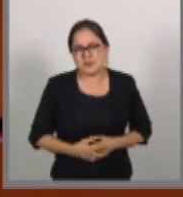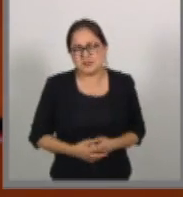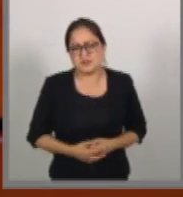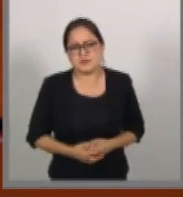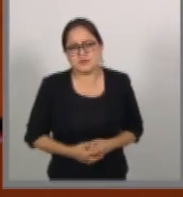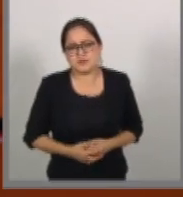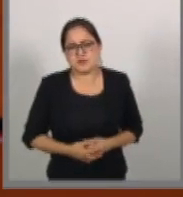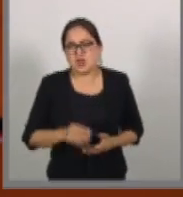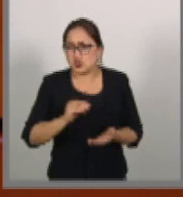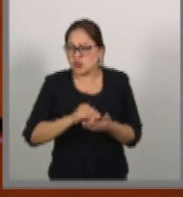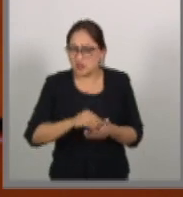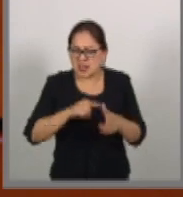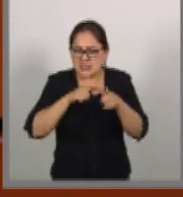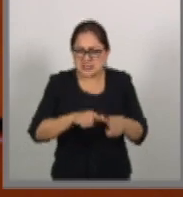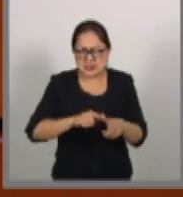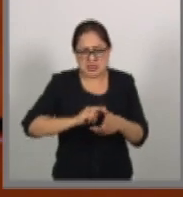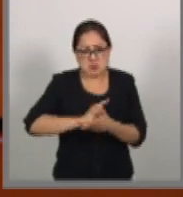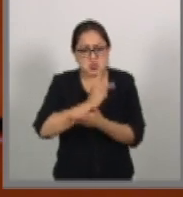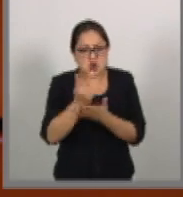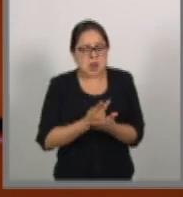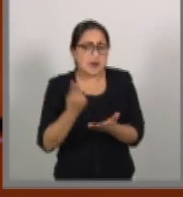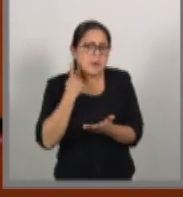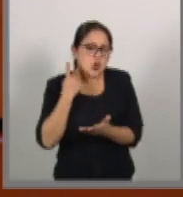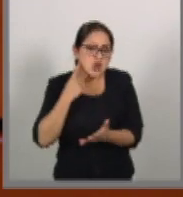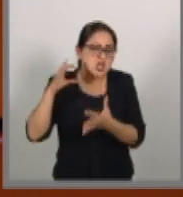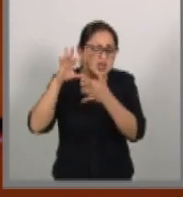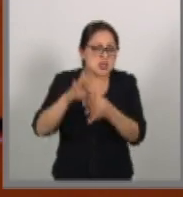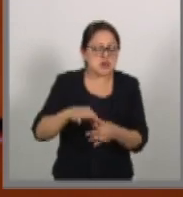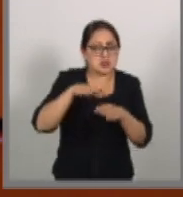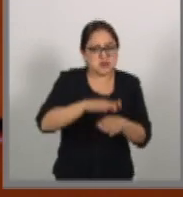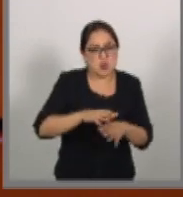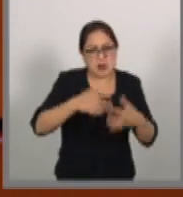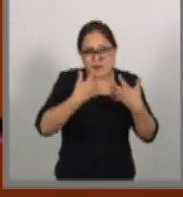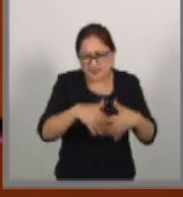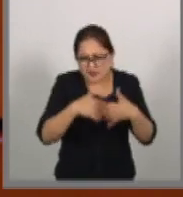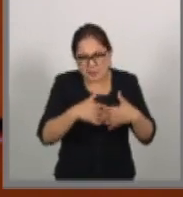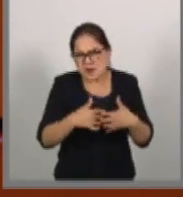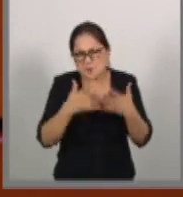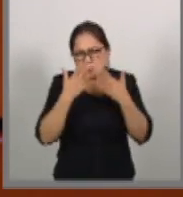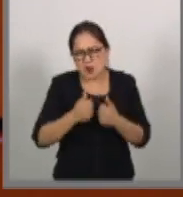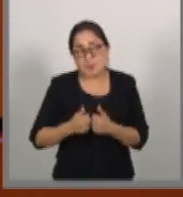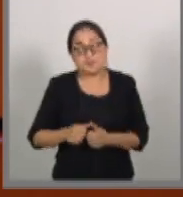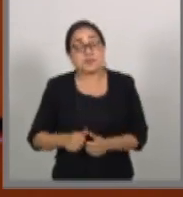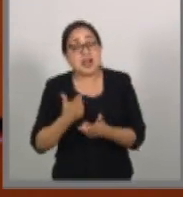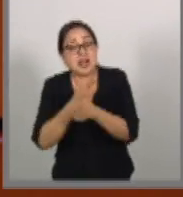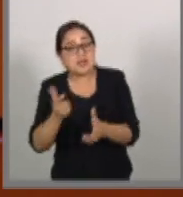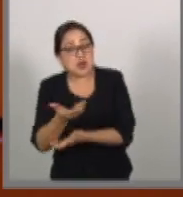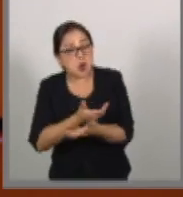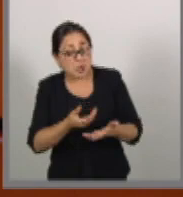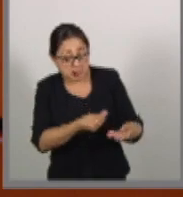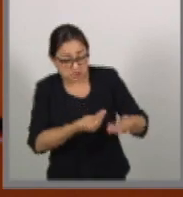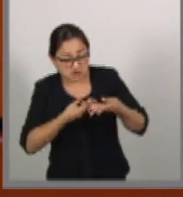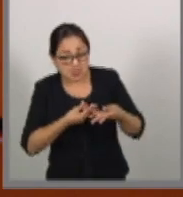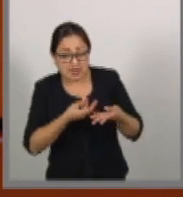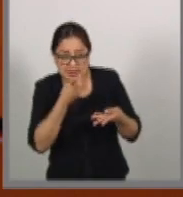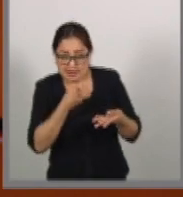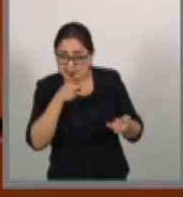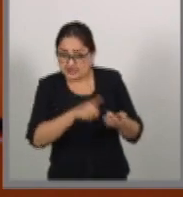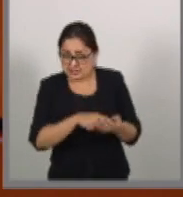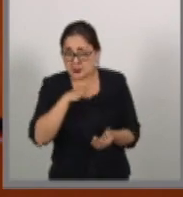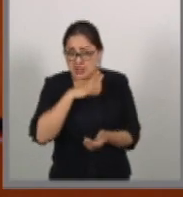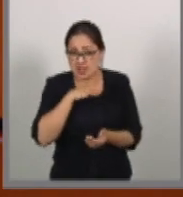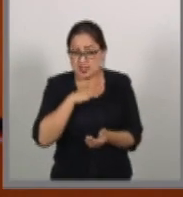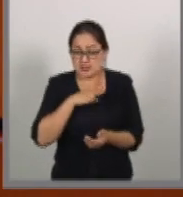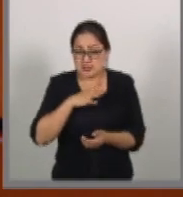Seguimos sin política industrial. Seguimos pidiéndole al libre comercio a estos acuerdos el